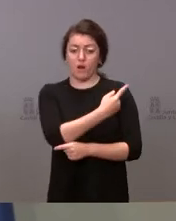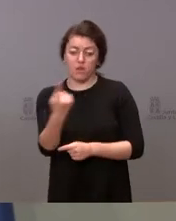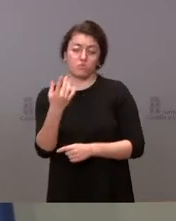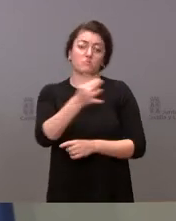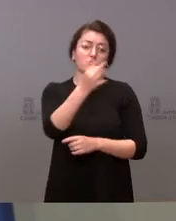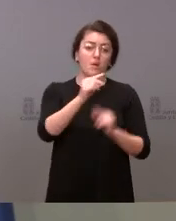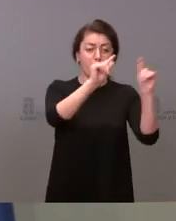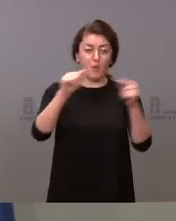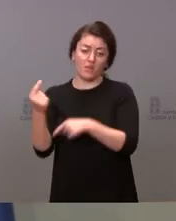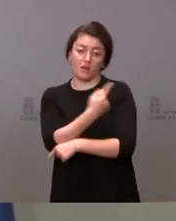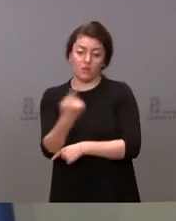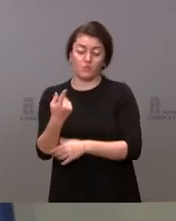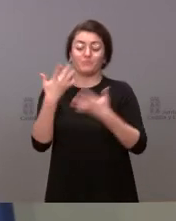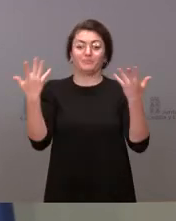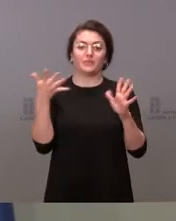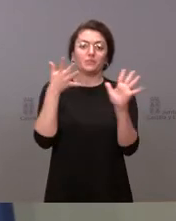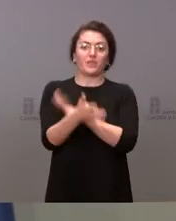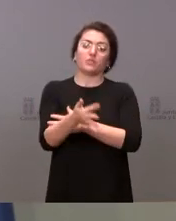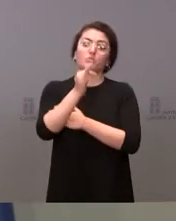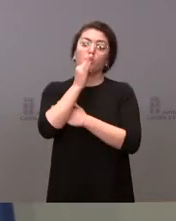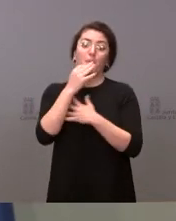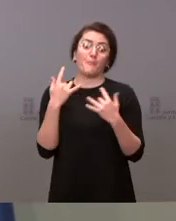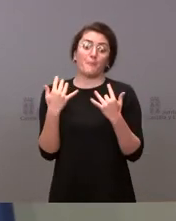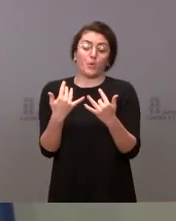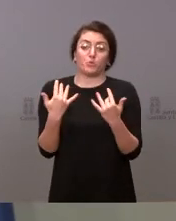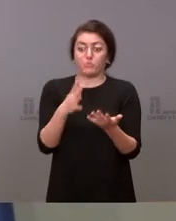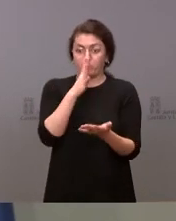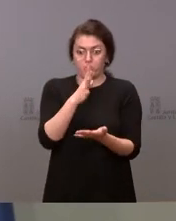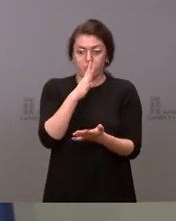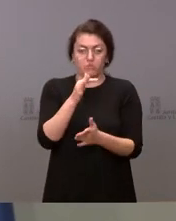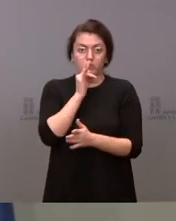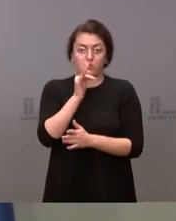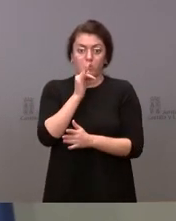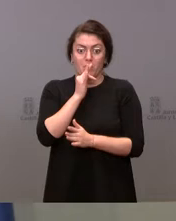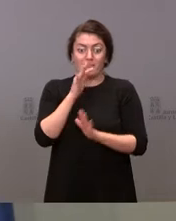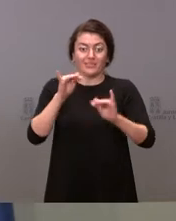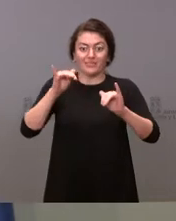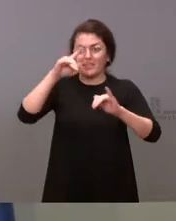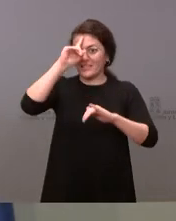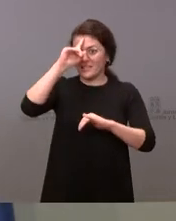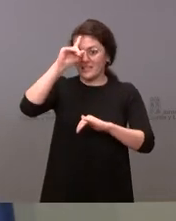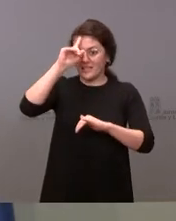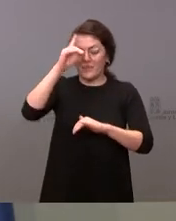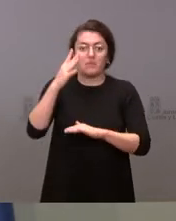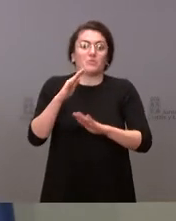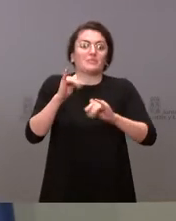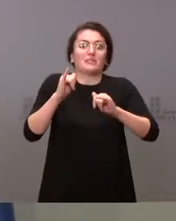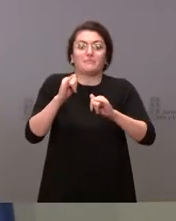tanto, es pronto para decirlo porque todavía ni siquiera hemos establecido qué niveles de corte, qué niveles de saturación